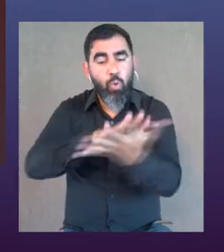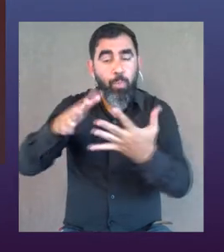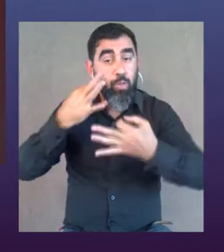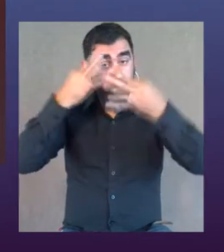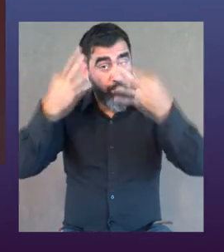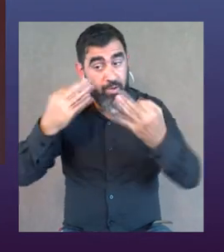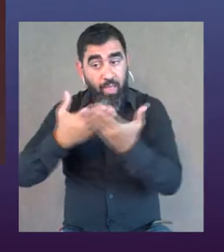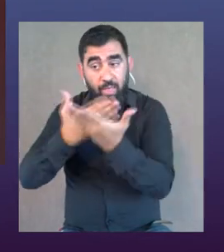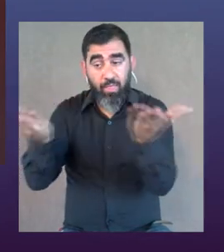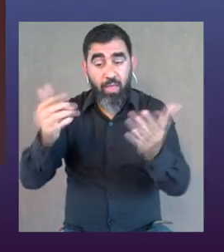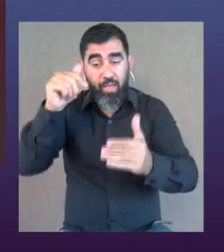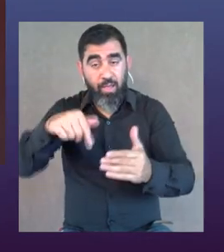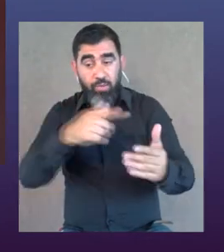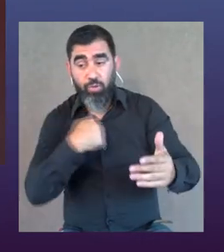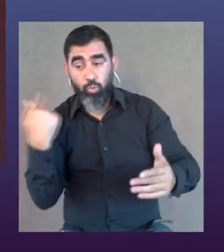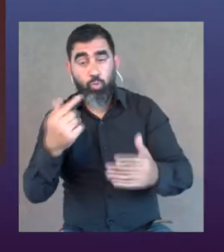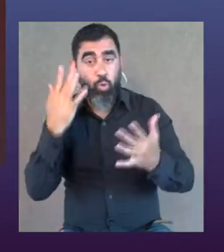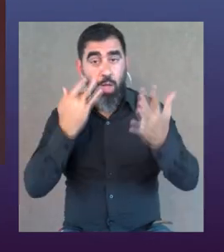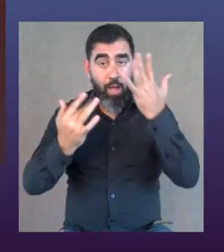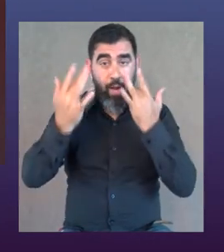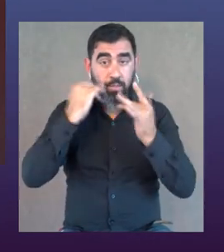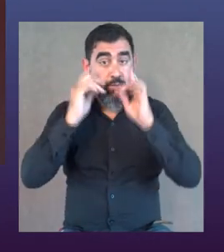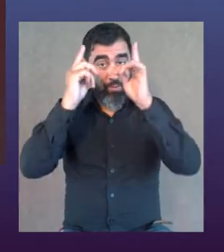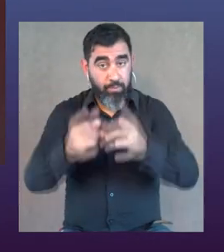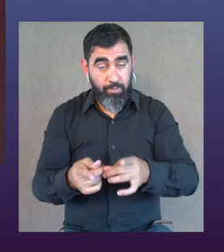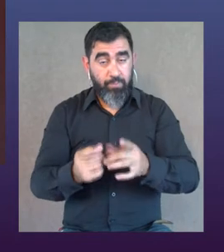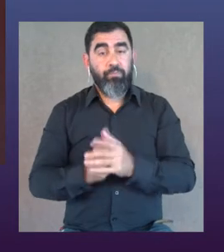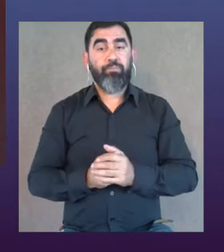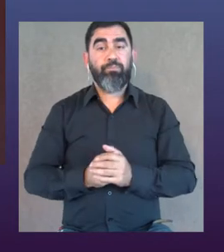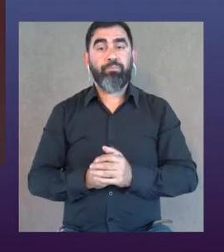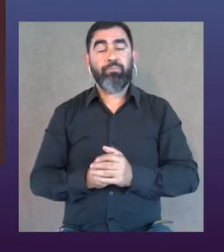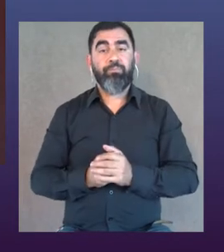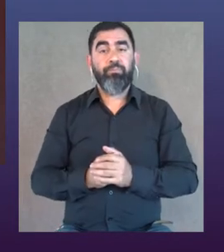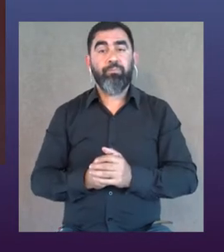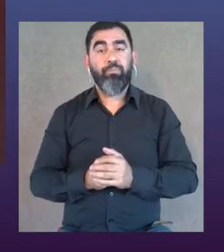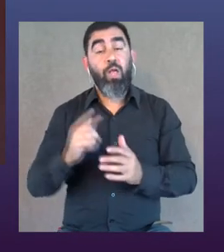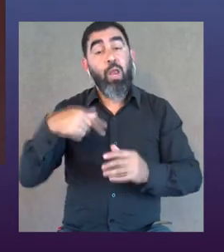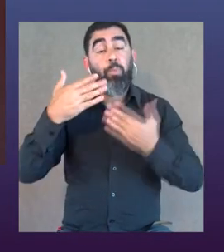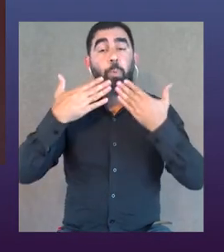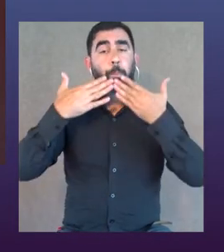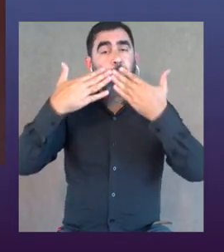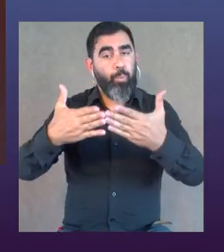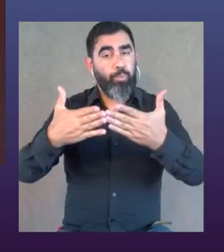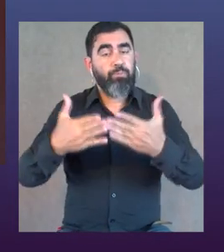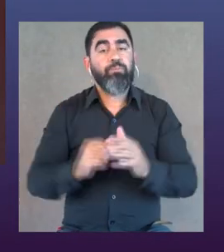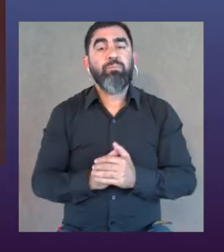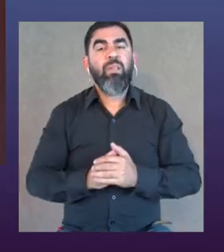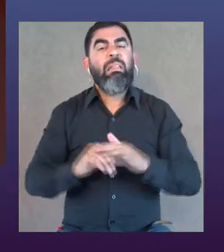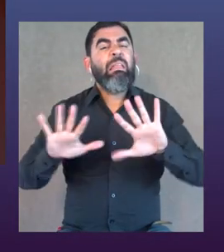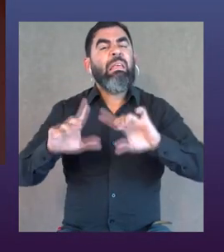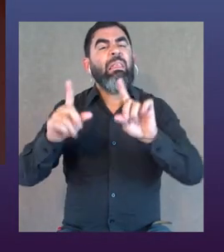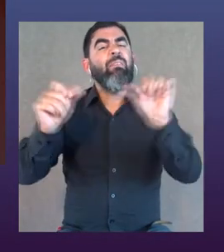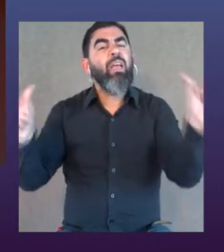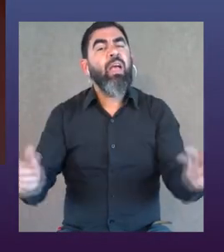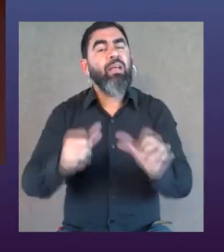algún espacio real en nuestro medio. Sí. ¿Verdad? Bien, voy con la próxima pregunta.